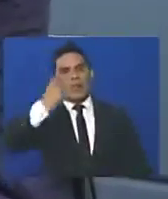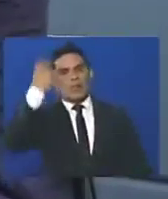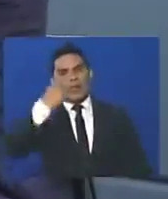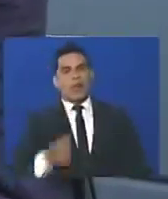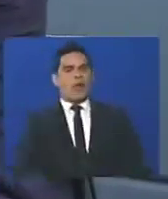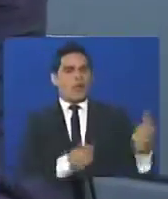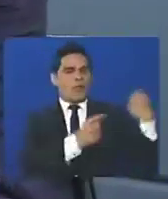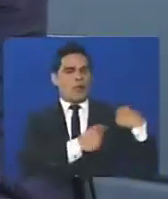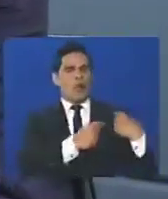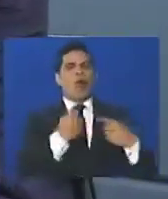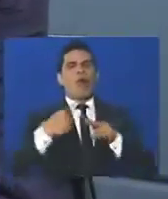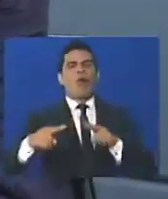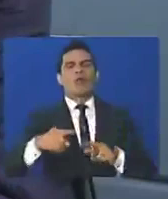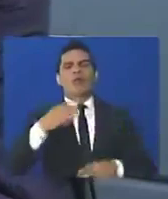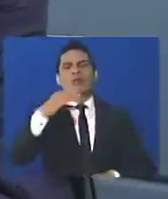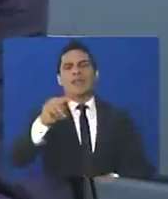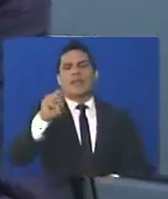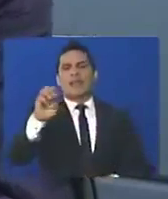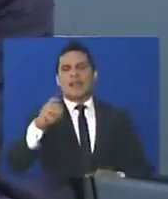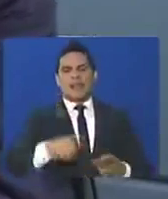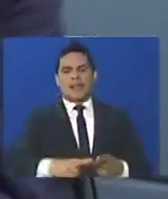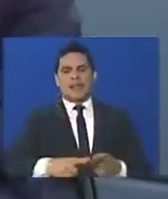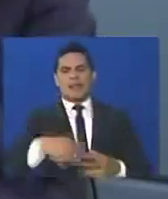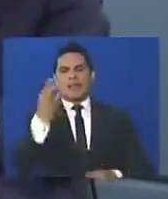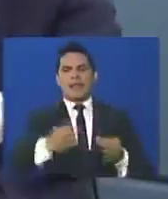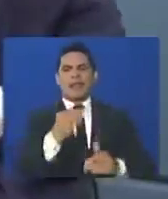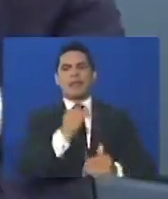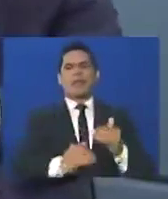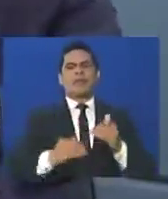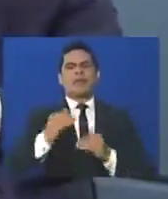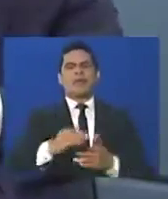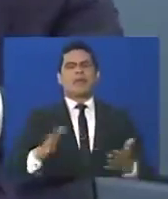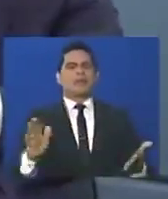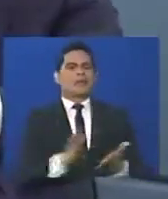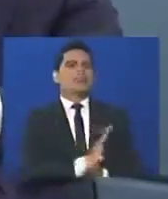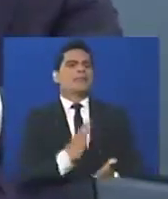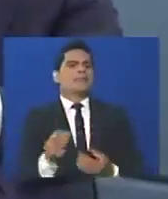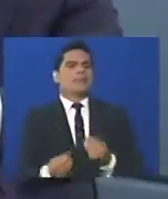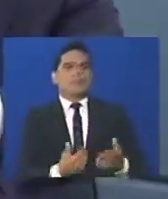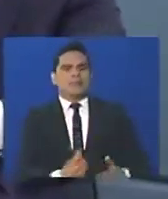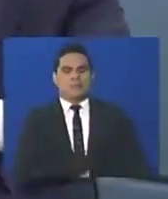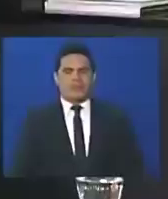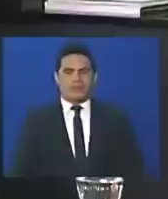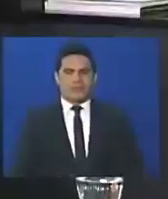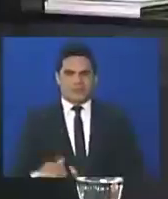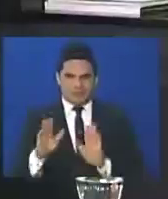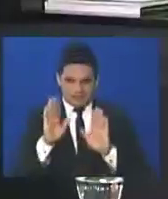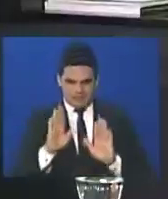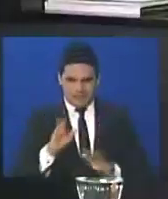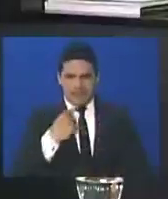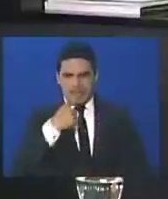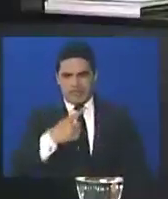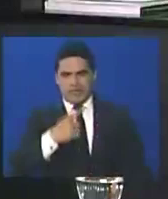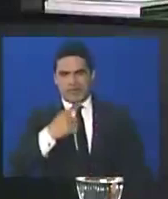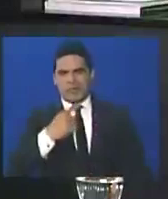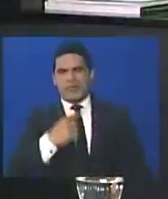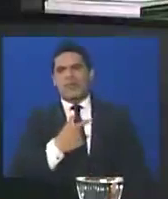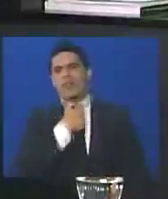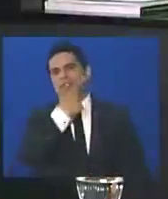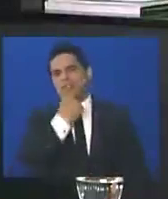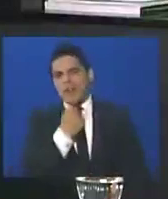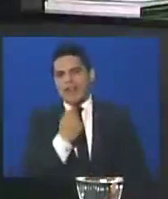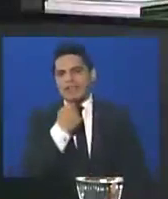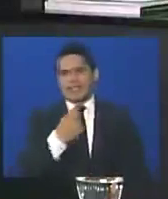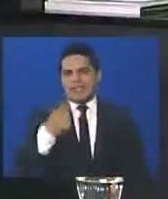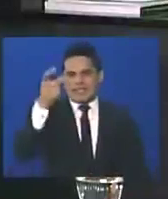nombrar a los miembros del CNE y del Tribunal Supremo, que están vencidos, y que quieren nombrar como les da la gana. Bueno, te la voy a poner así, tú que